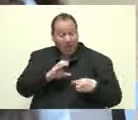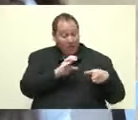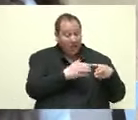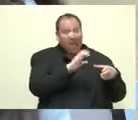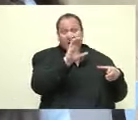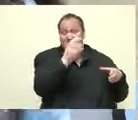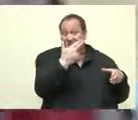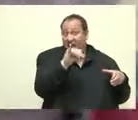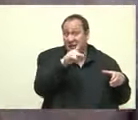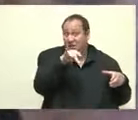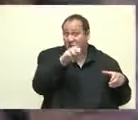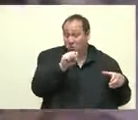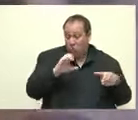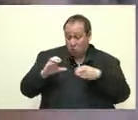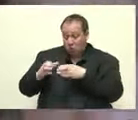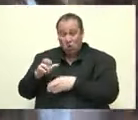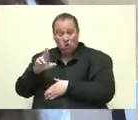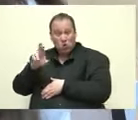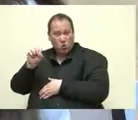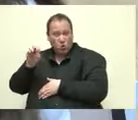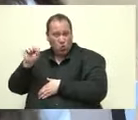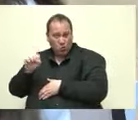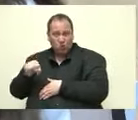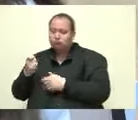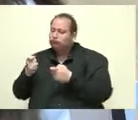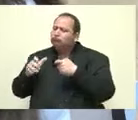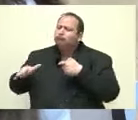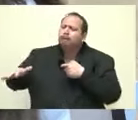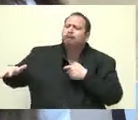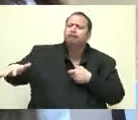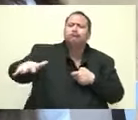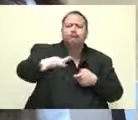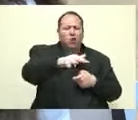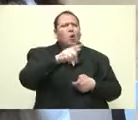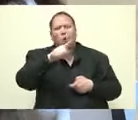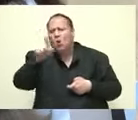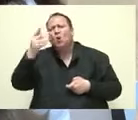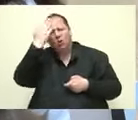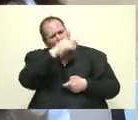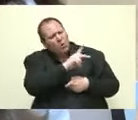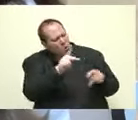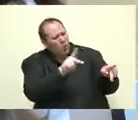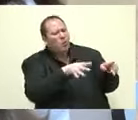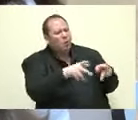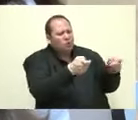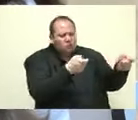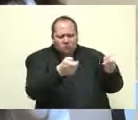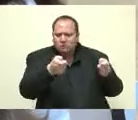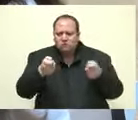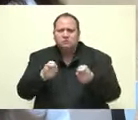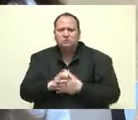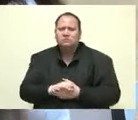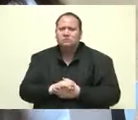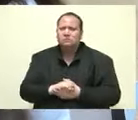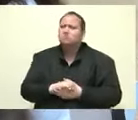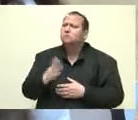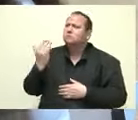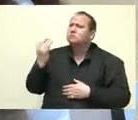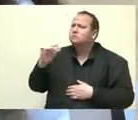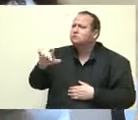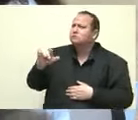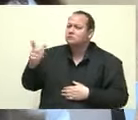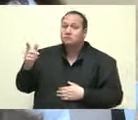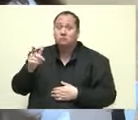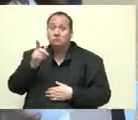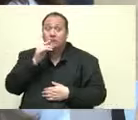chapitos como los rusos que le llaman, que operan en esta zona, que todo mundo sabe que operan en esta zona y que finalmente parece ser que hasta